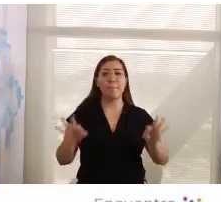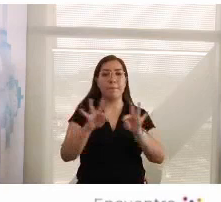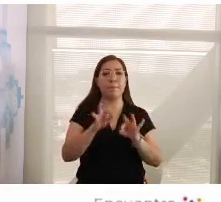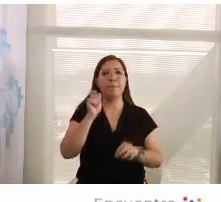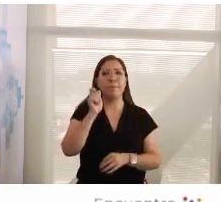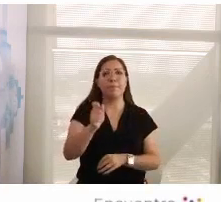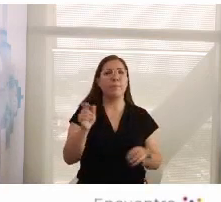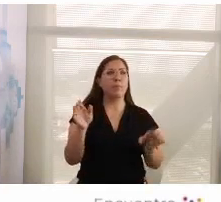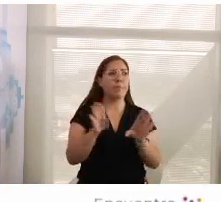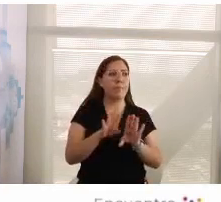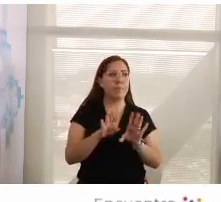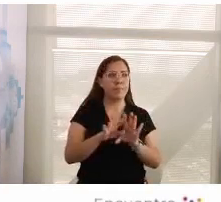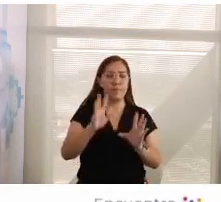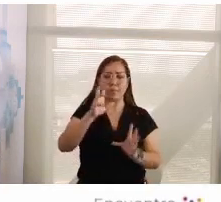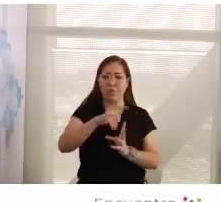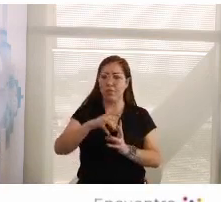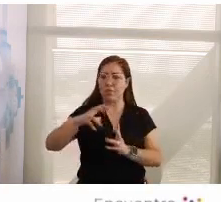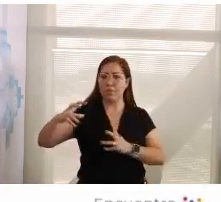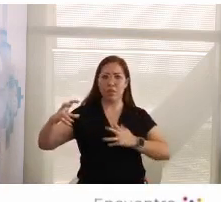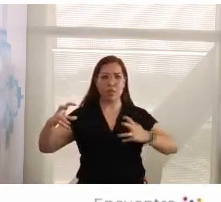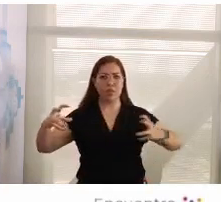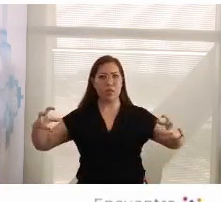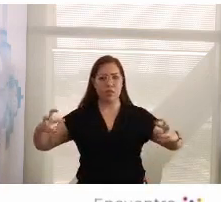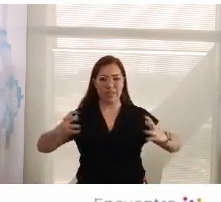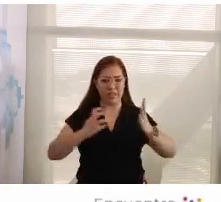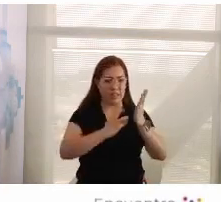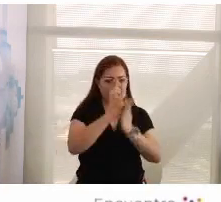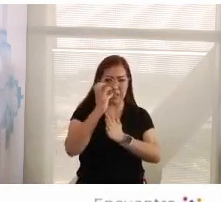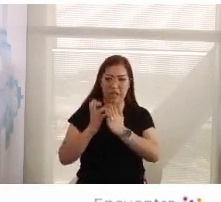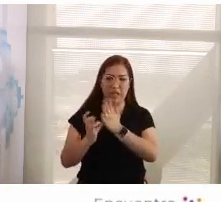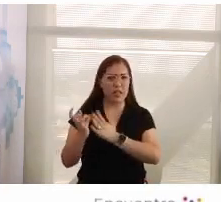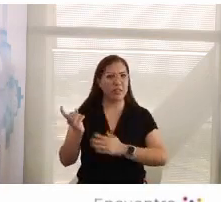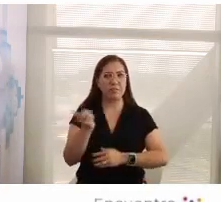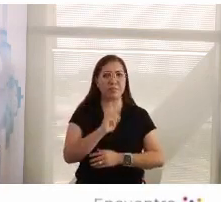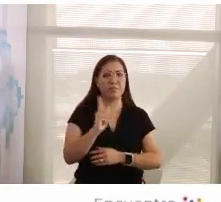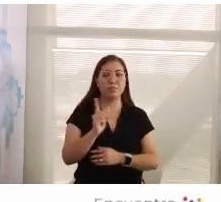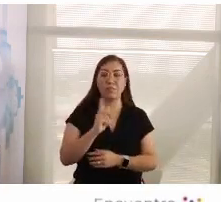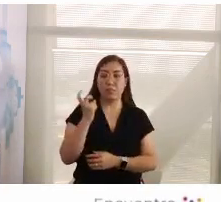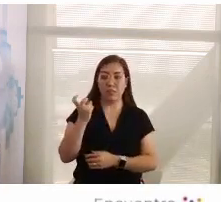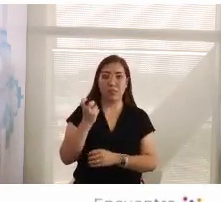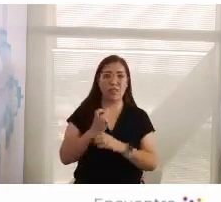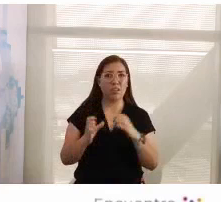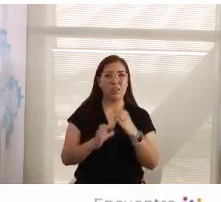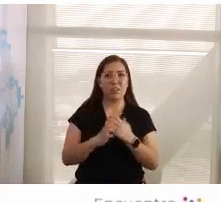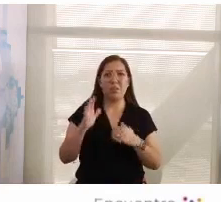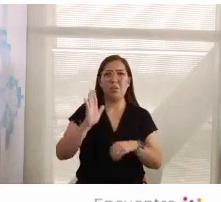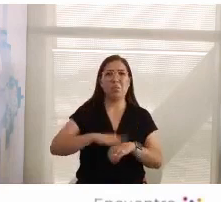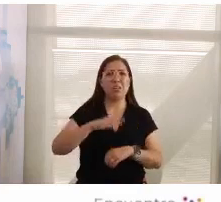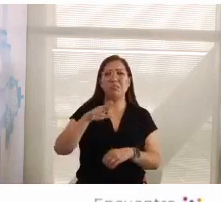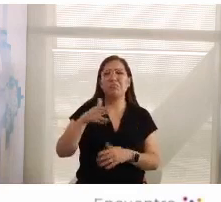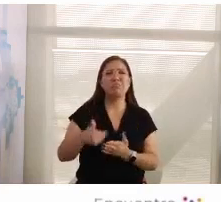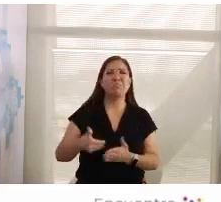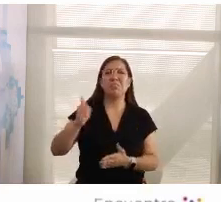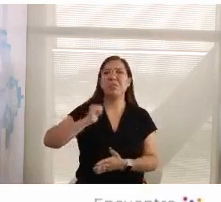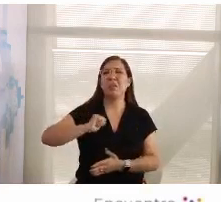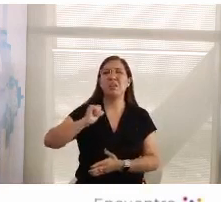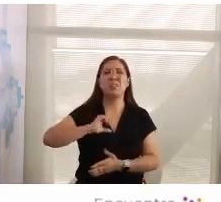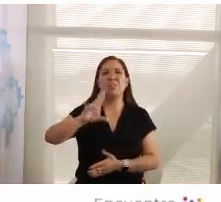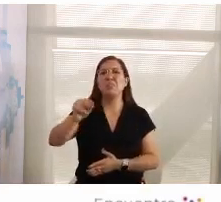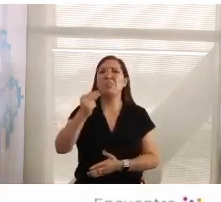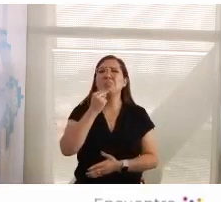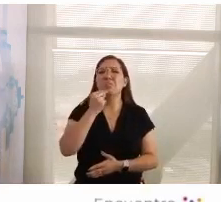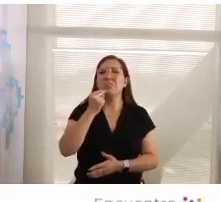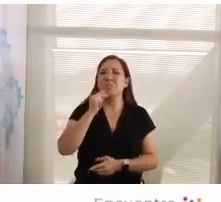atizar la polarización y disminuir esas cosas tan obsoletas y tan molestas,